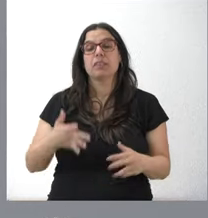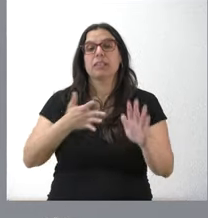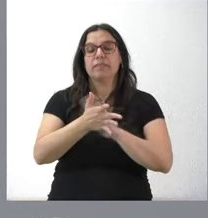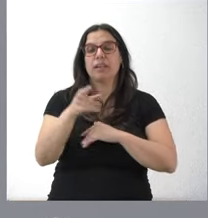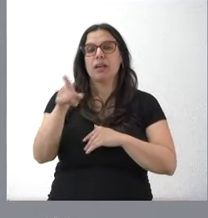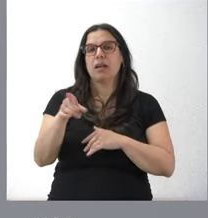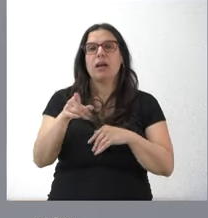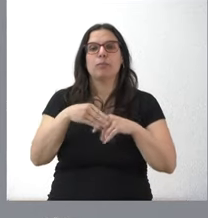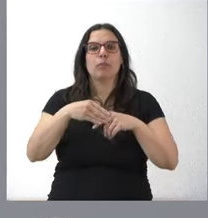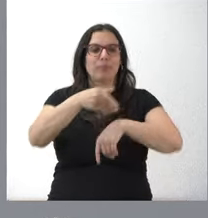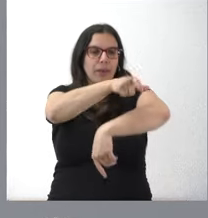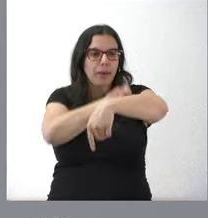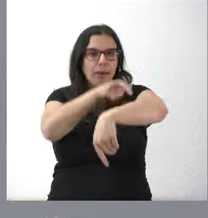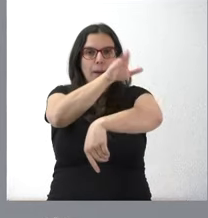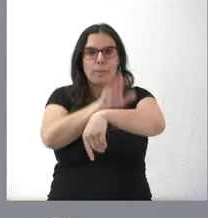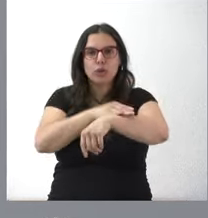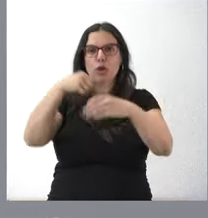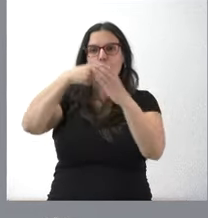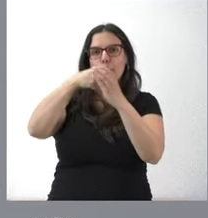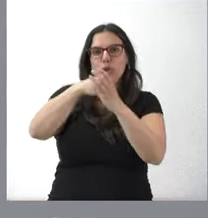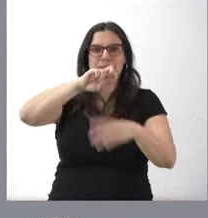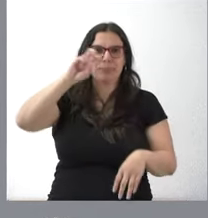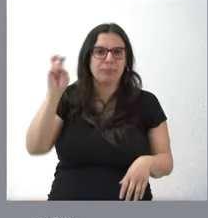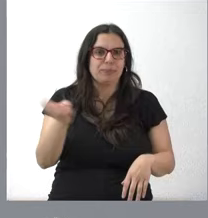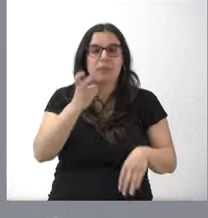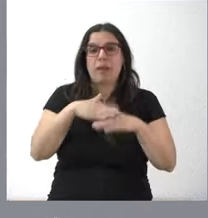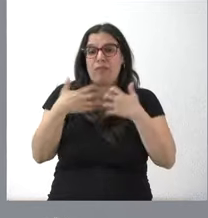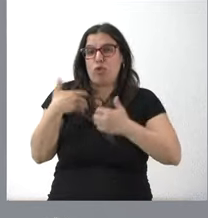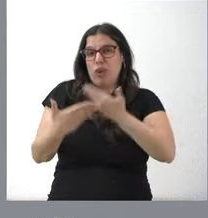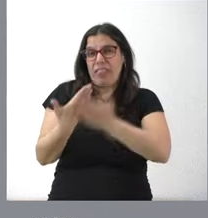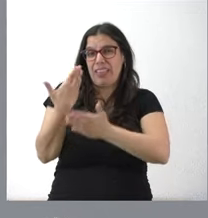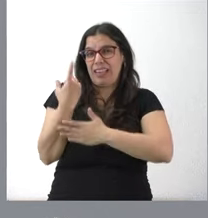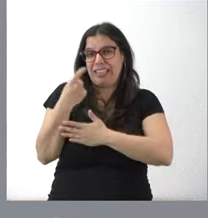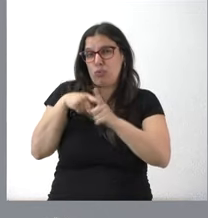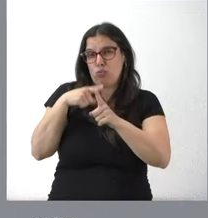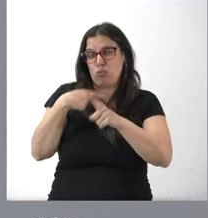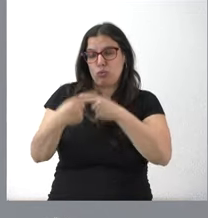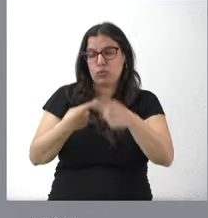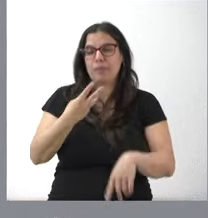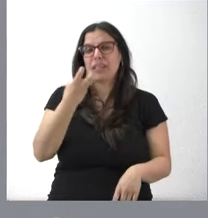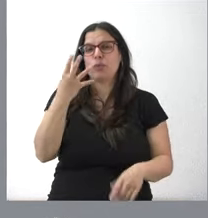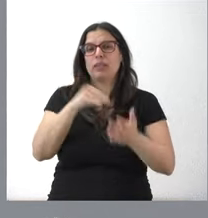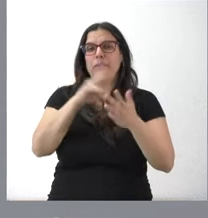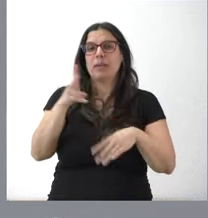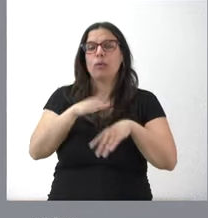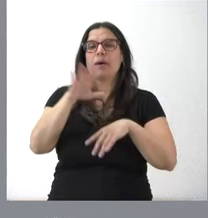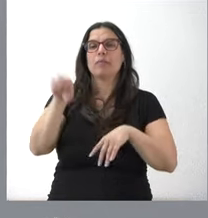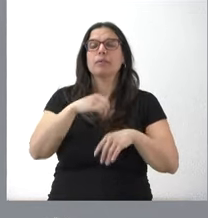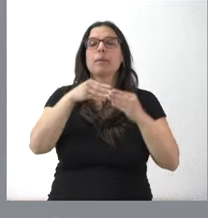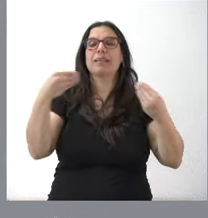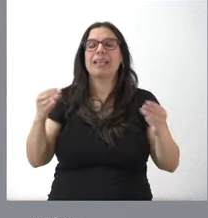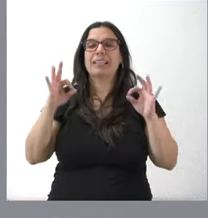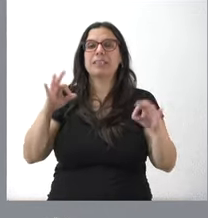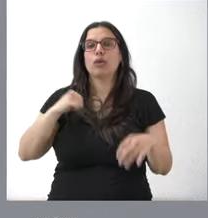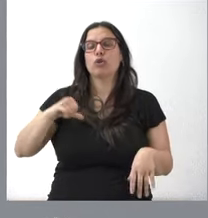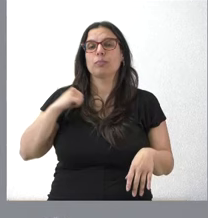de apósitos y endoprótesis que se destinan al funcionamiento diario del hospital. 340.000 euros para el suministro de material en el Complejo